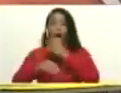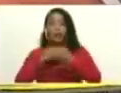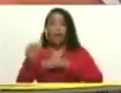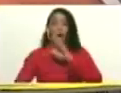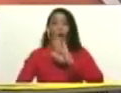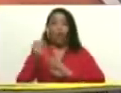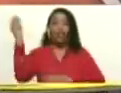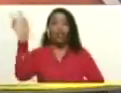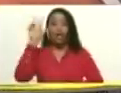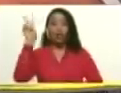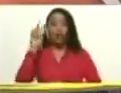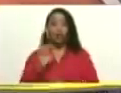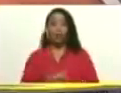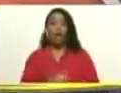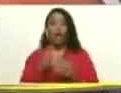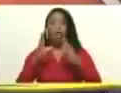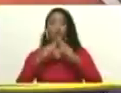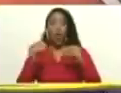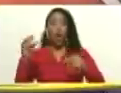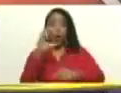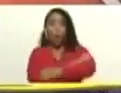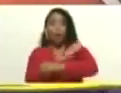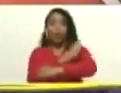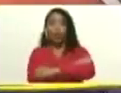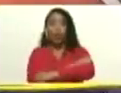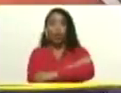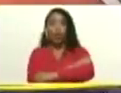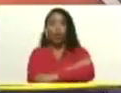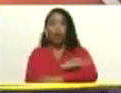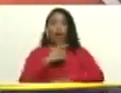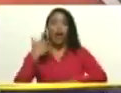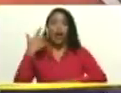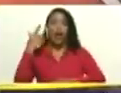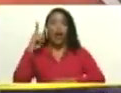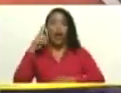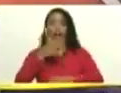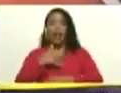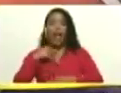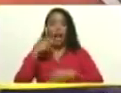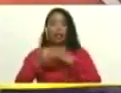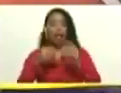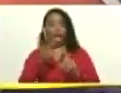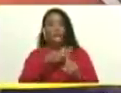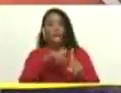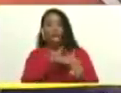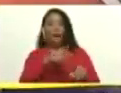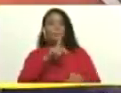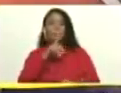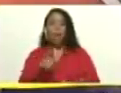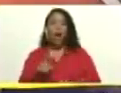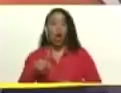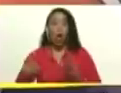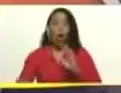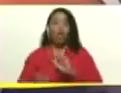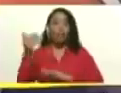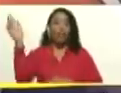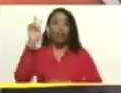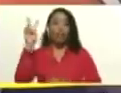contra Venezuela, todo lo que la oligarquía y derecha iban a hacer de sus trampas, maldades, agresiones contra Venezuela,